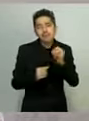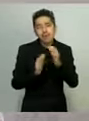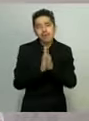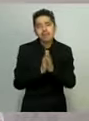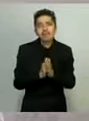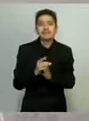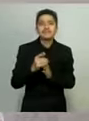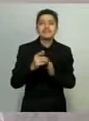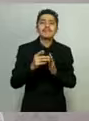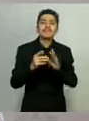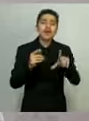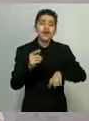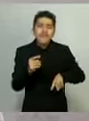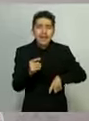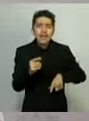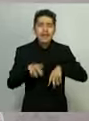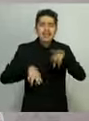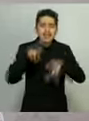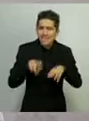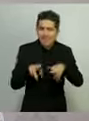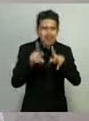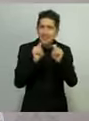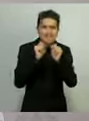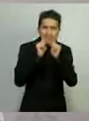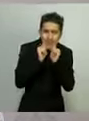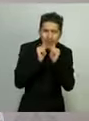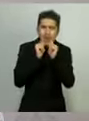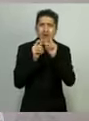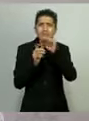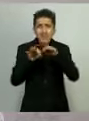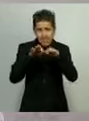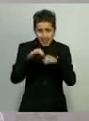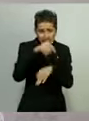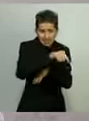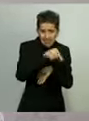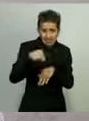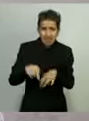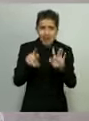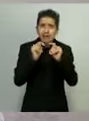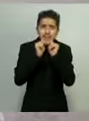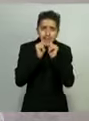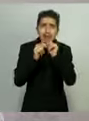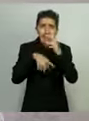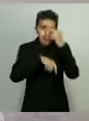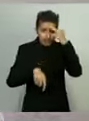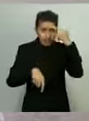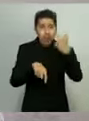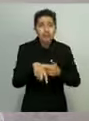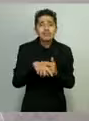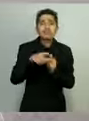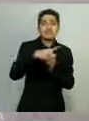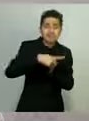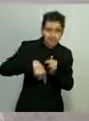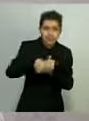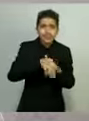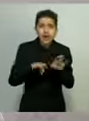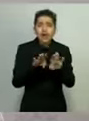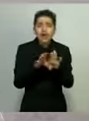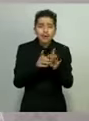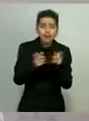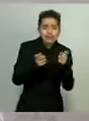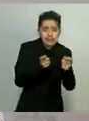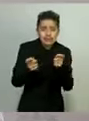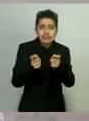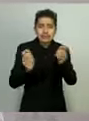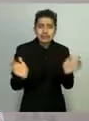nivel y de cualquier ámbito u espacio, les corresponde conducir y acompañar a la